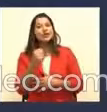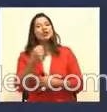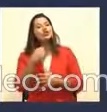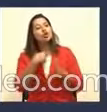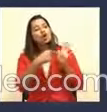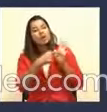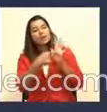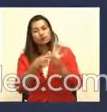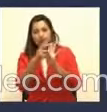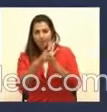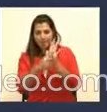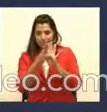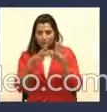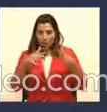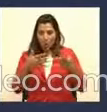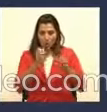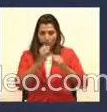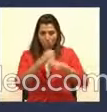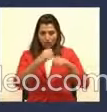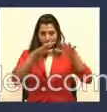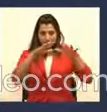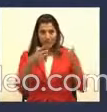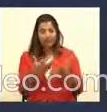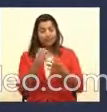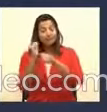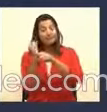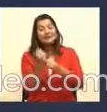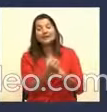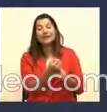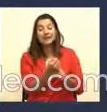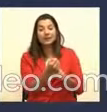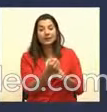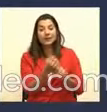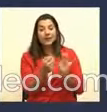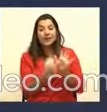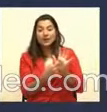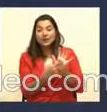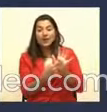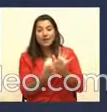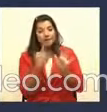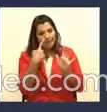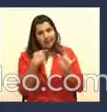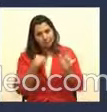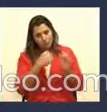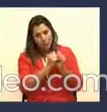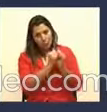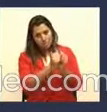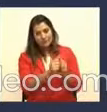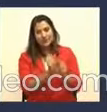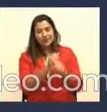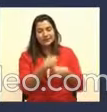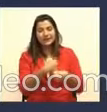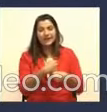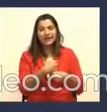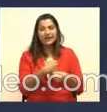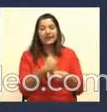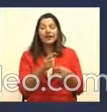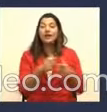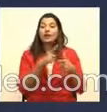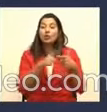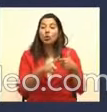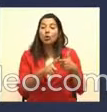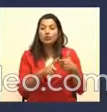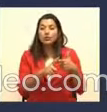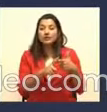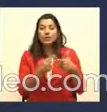bueno, empecé a buscar, porque igual yo en la vida había hecho una piñata y para hacerla con él hay que, ¿verdad? Entonces, ahí